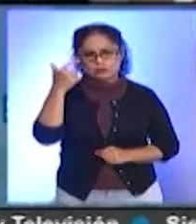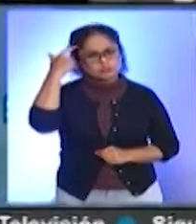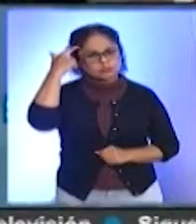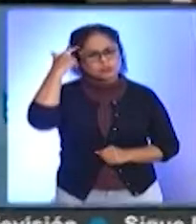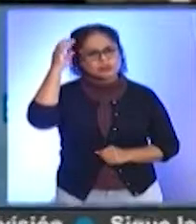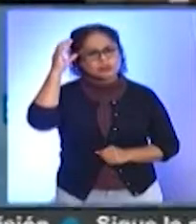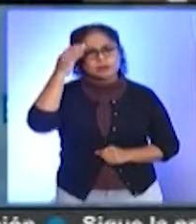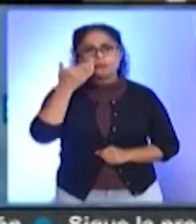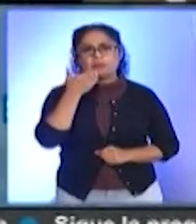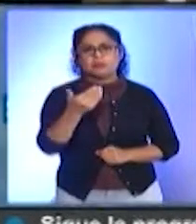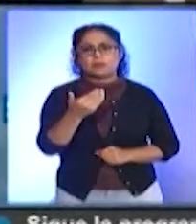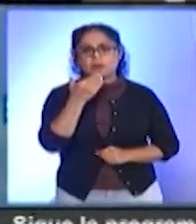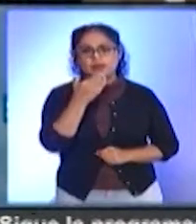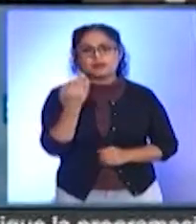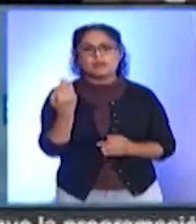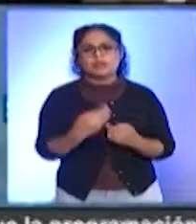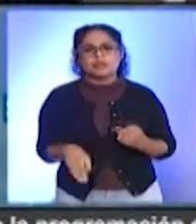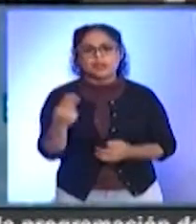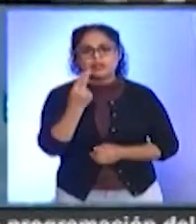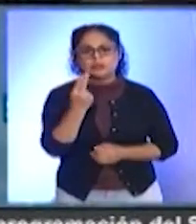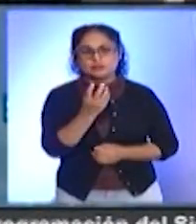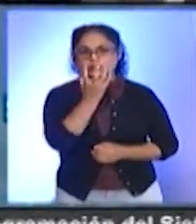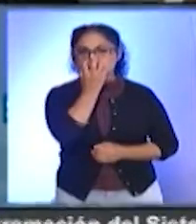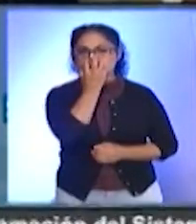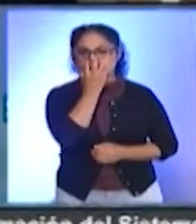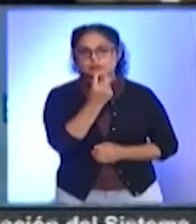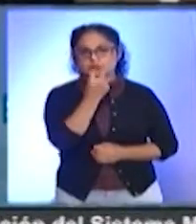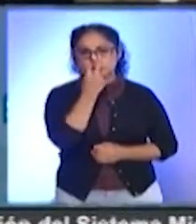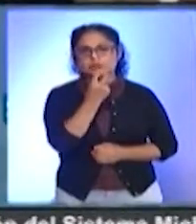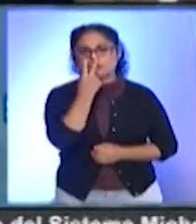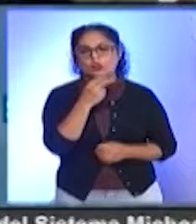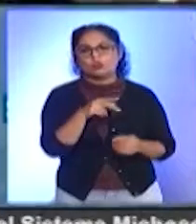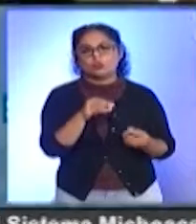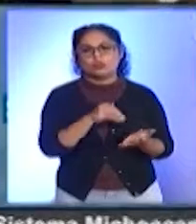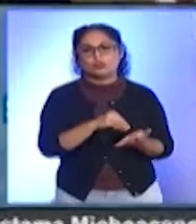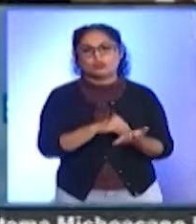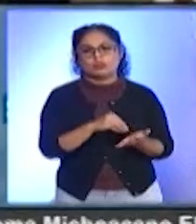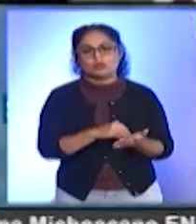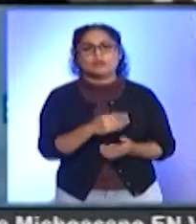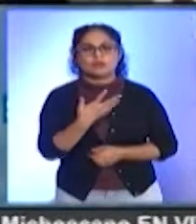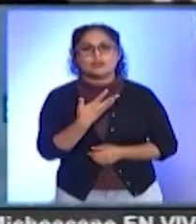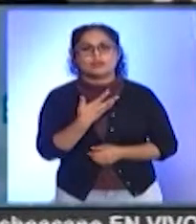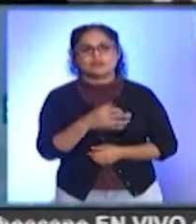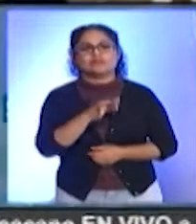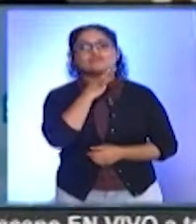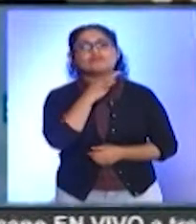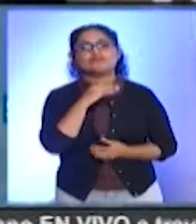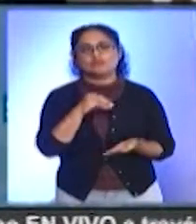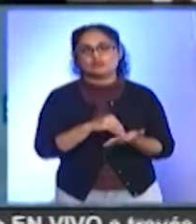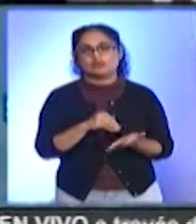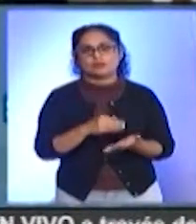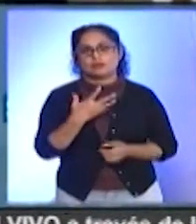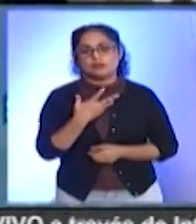todavía necesita un poco de oxigenación de aire, ¿verdad? Que por eso tiene todavía la tractostomía, pero esperemos